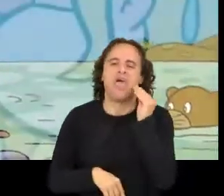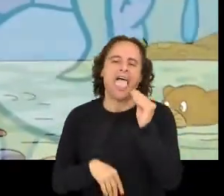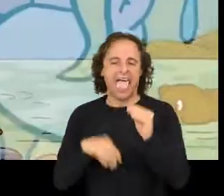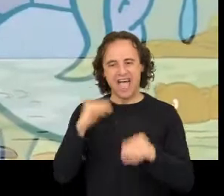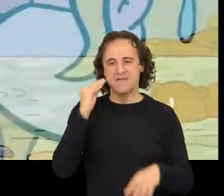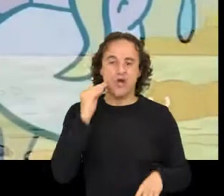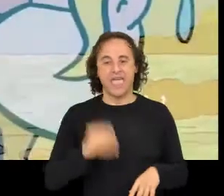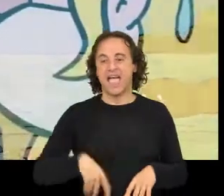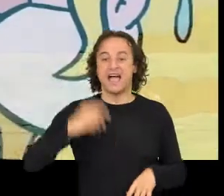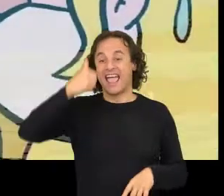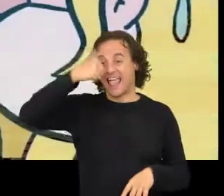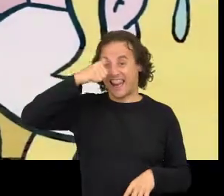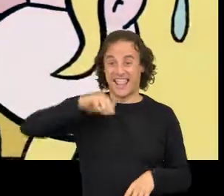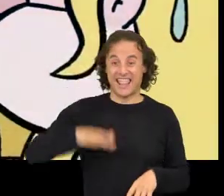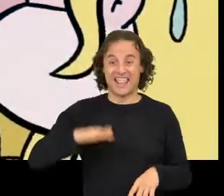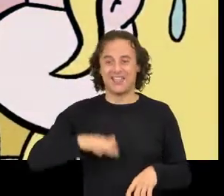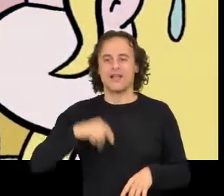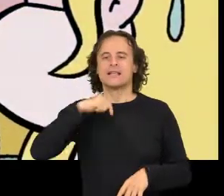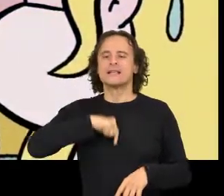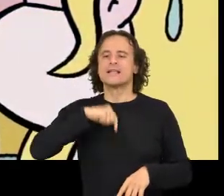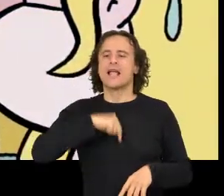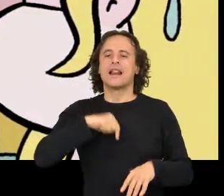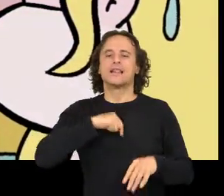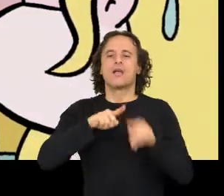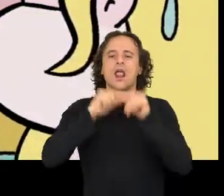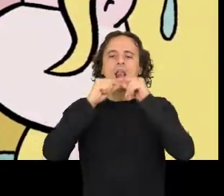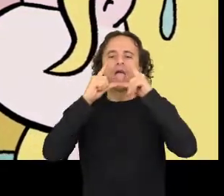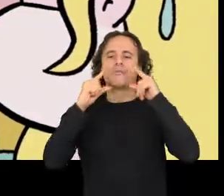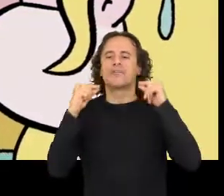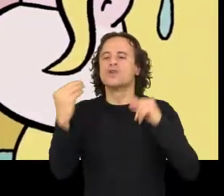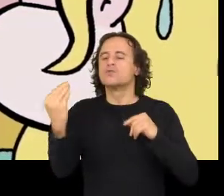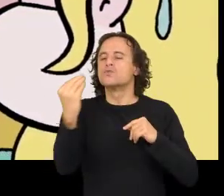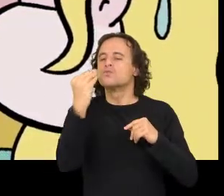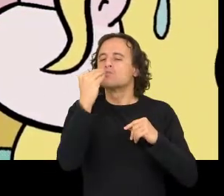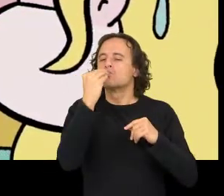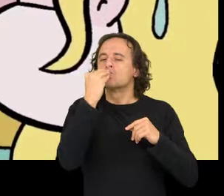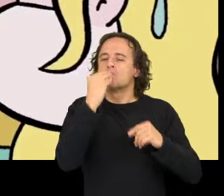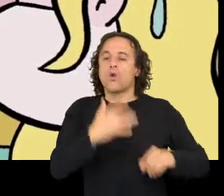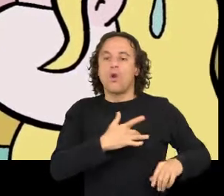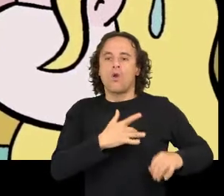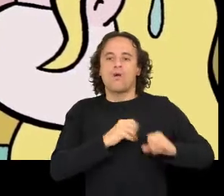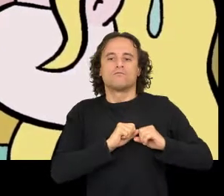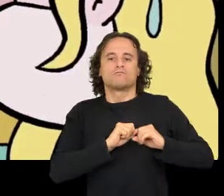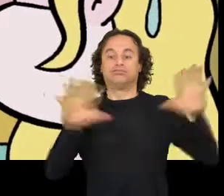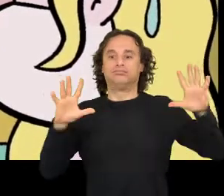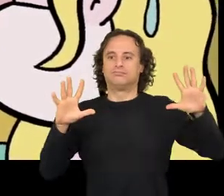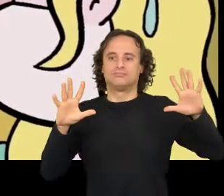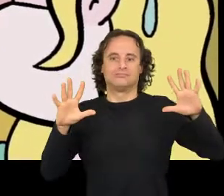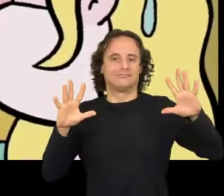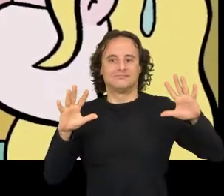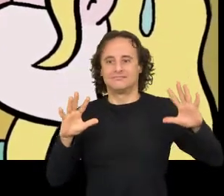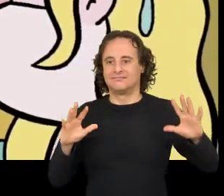O neno O neno sentiu os labios dela Que se pousaban nos seus E foi como un